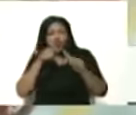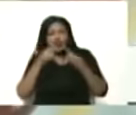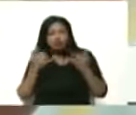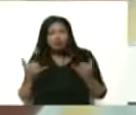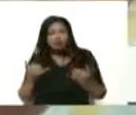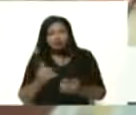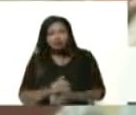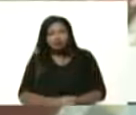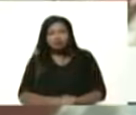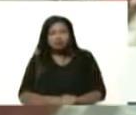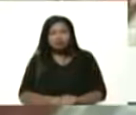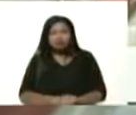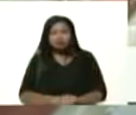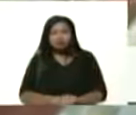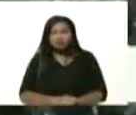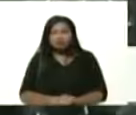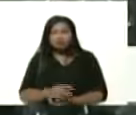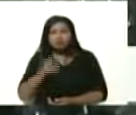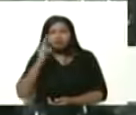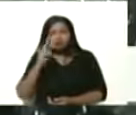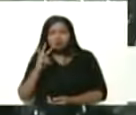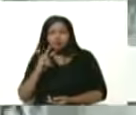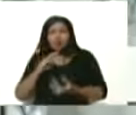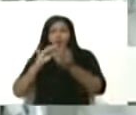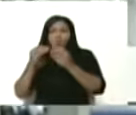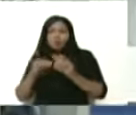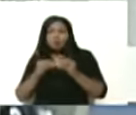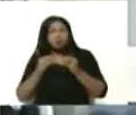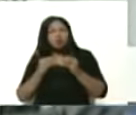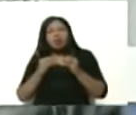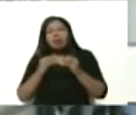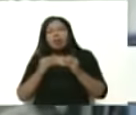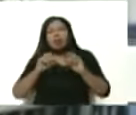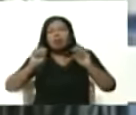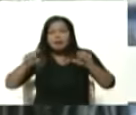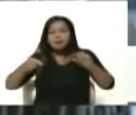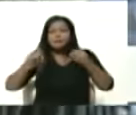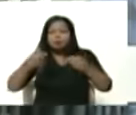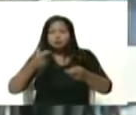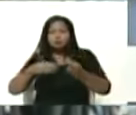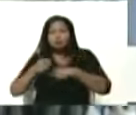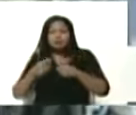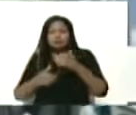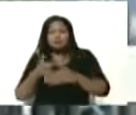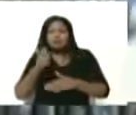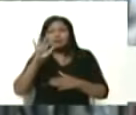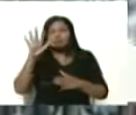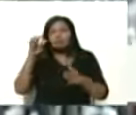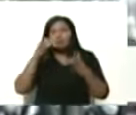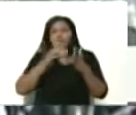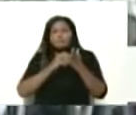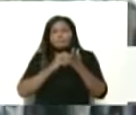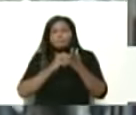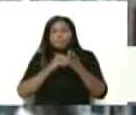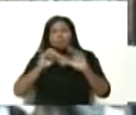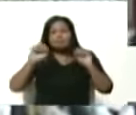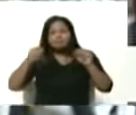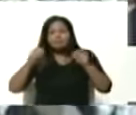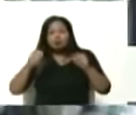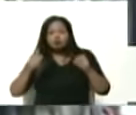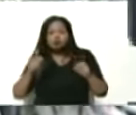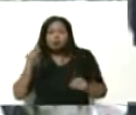están en este momento ensamblando una moto de baja cilindrada que se vende más de 5 mil motos mensuales se están produciendo